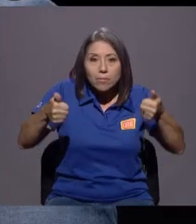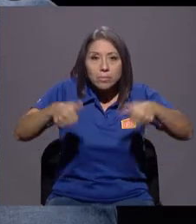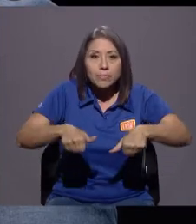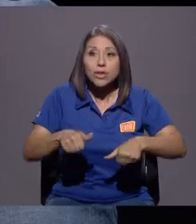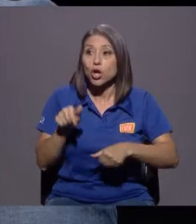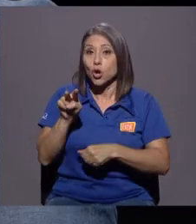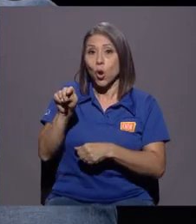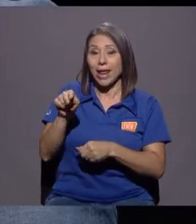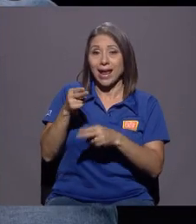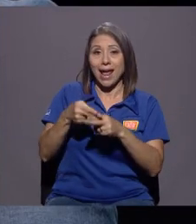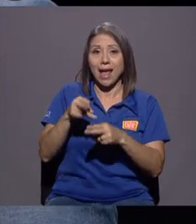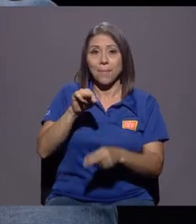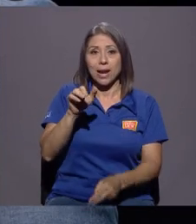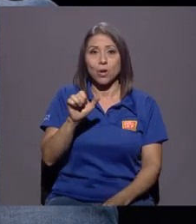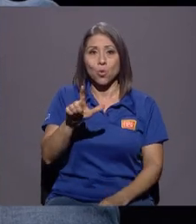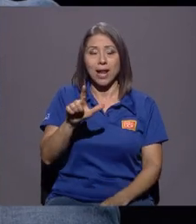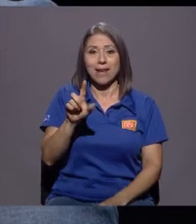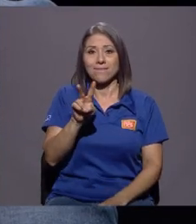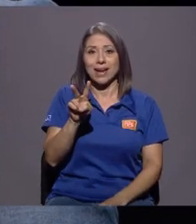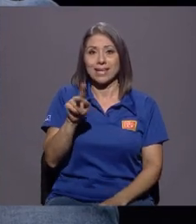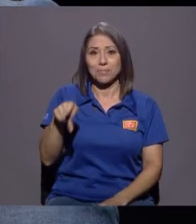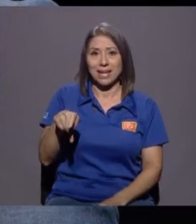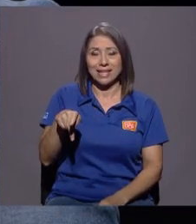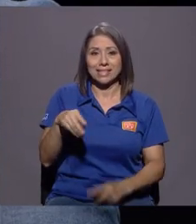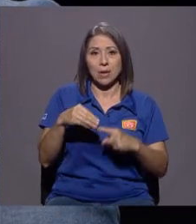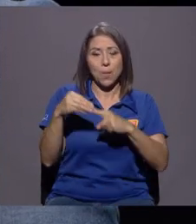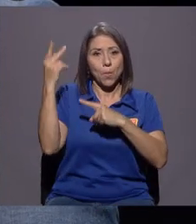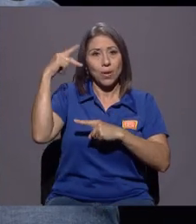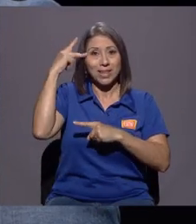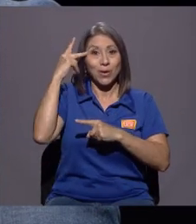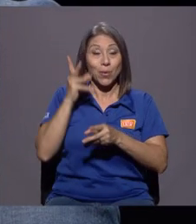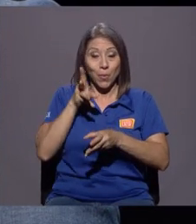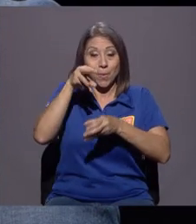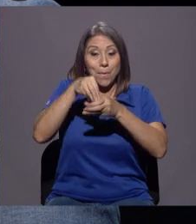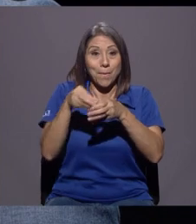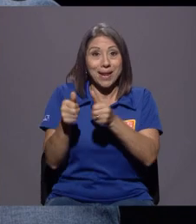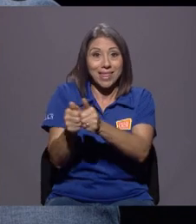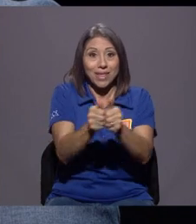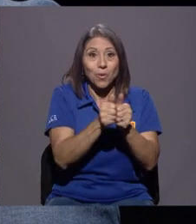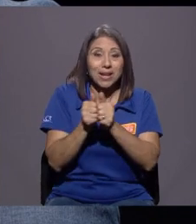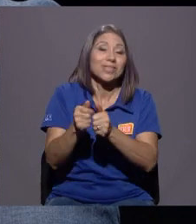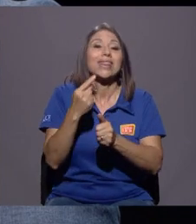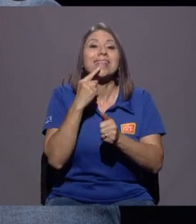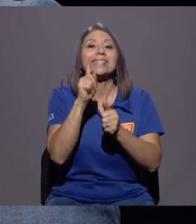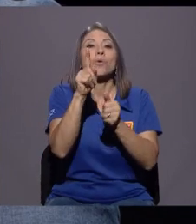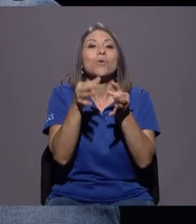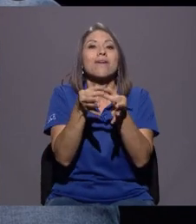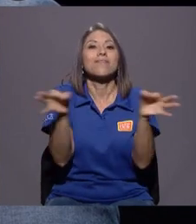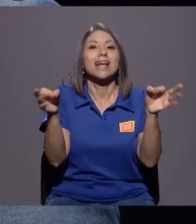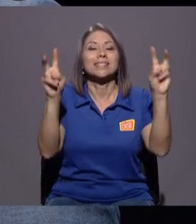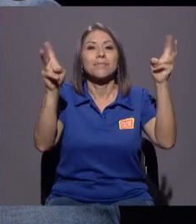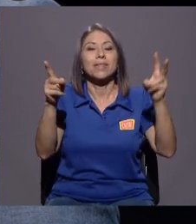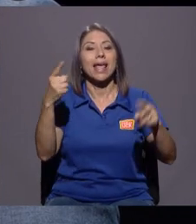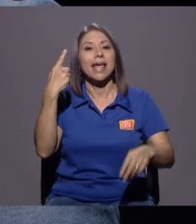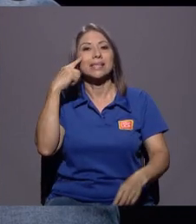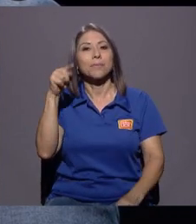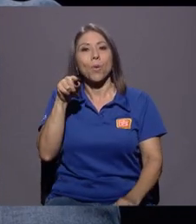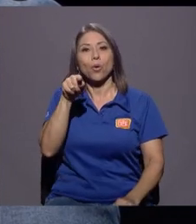colega Manuel Vargas Pérez, politólogo, parte de Coalición Costa Rica, decía que la frase es por vos, es